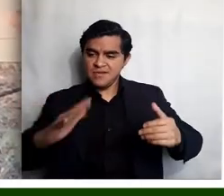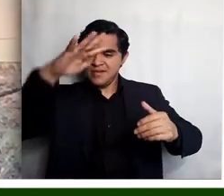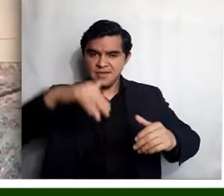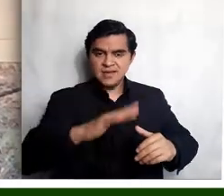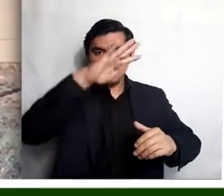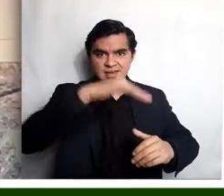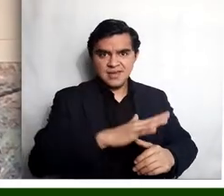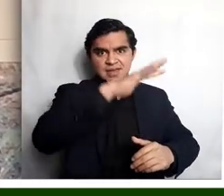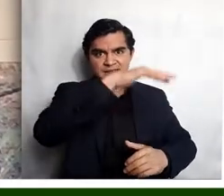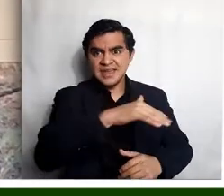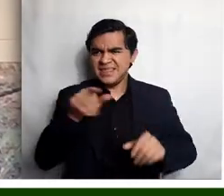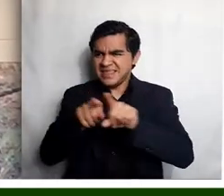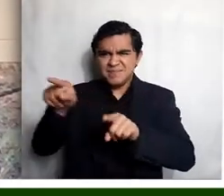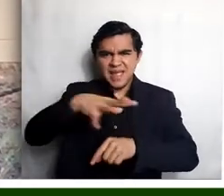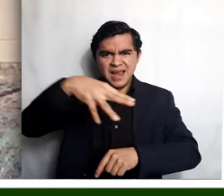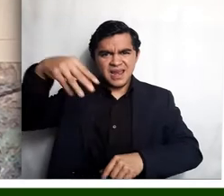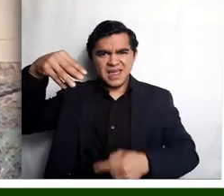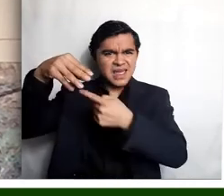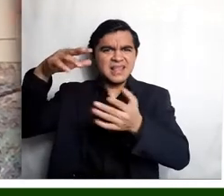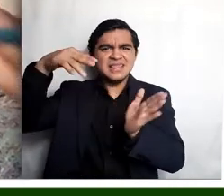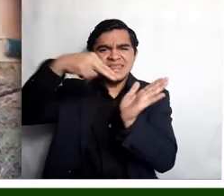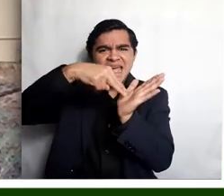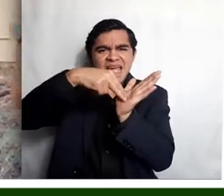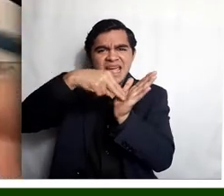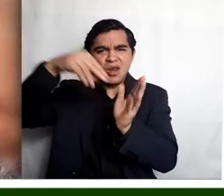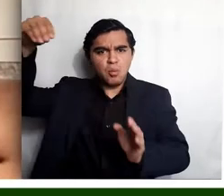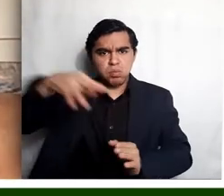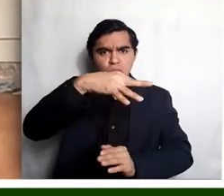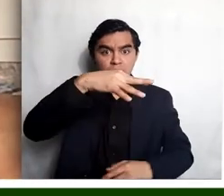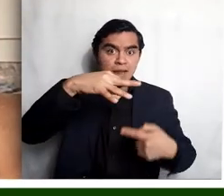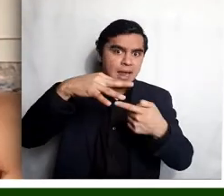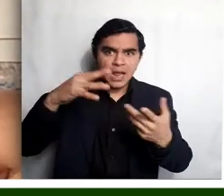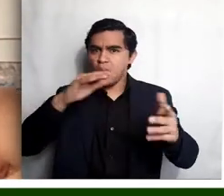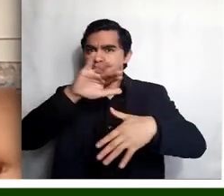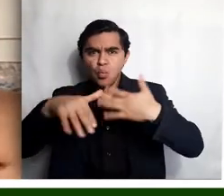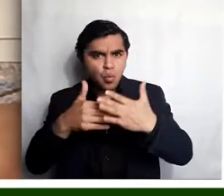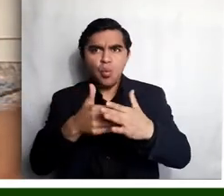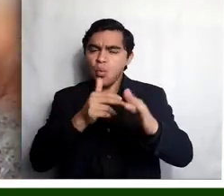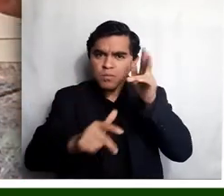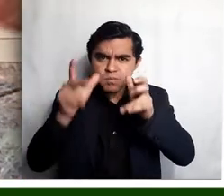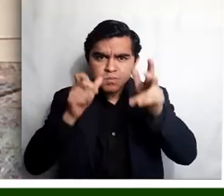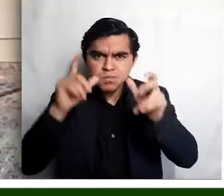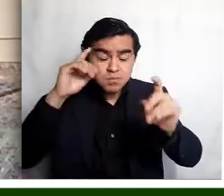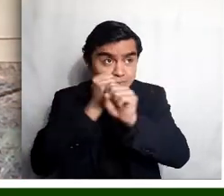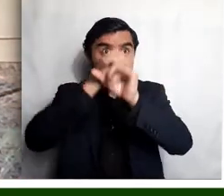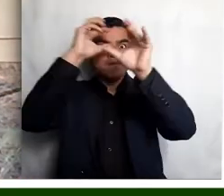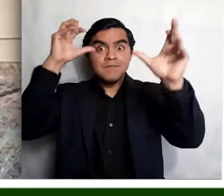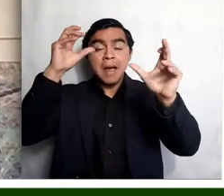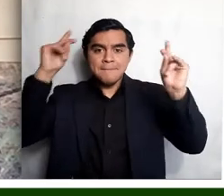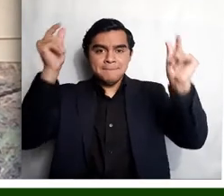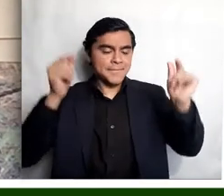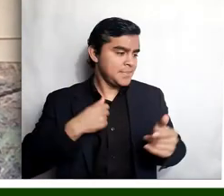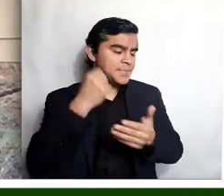que va derramando el calamar. Bien, todas aquellas cosas que se nos vengan a la mente después de escuchar el poema, pues los dibujamos.